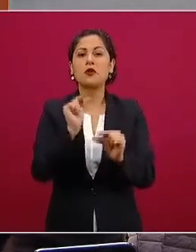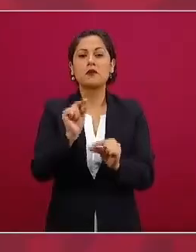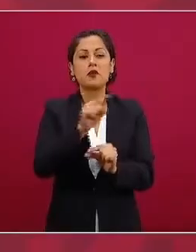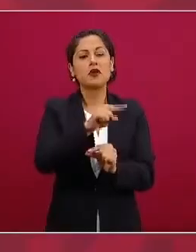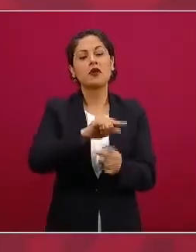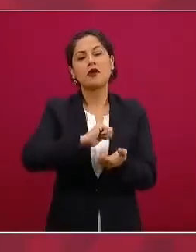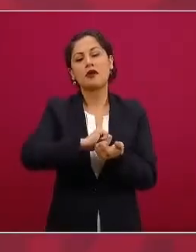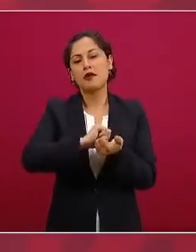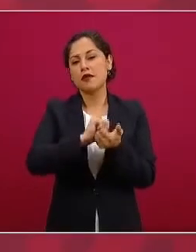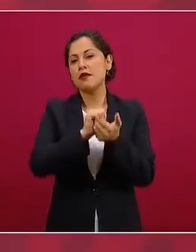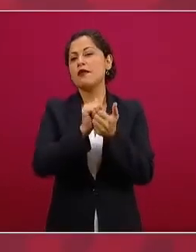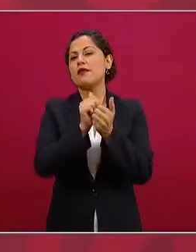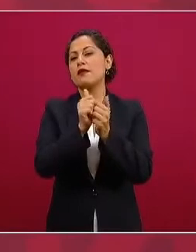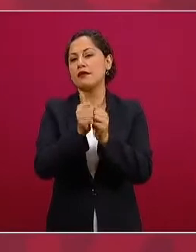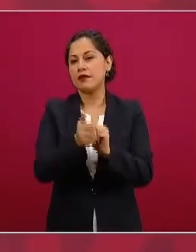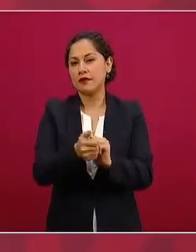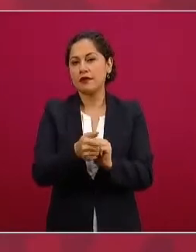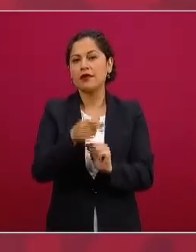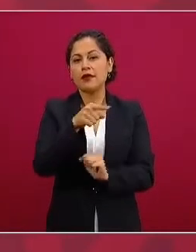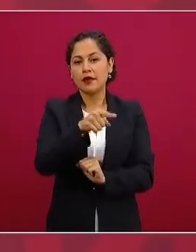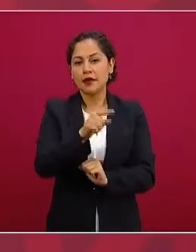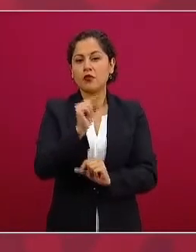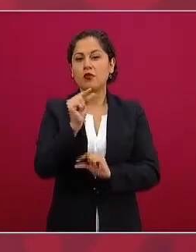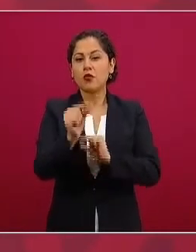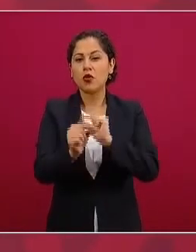de que ya cambiaron las cosas